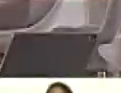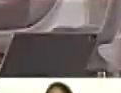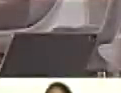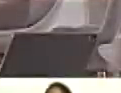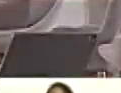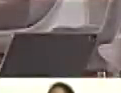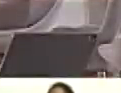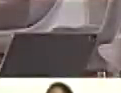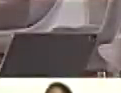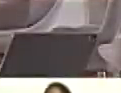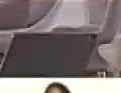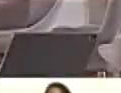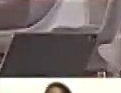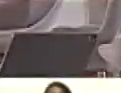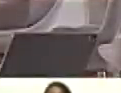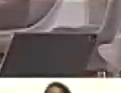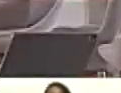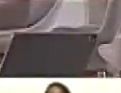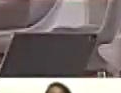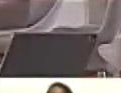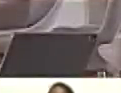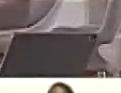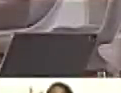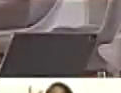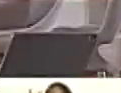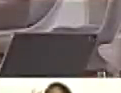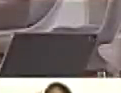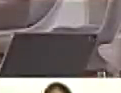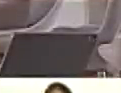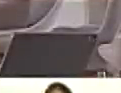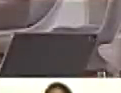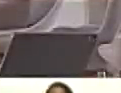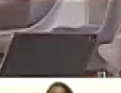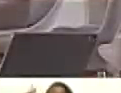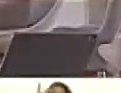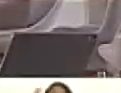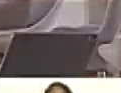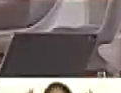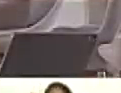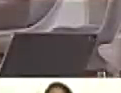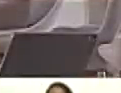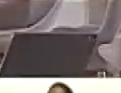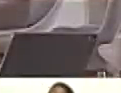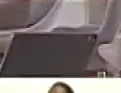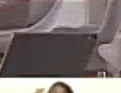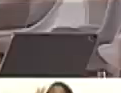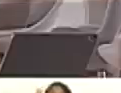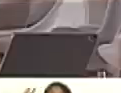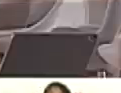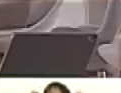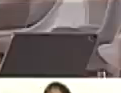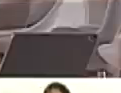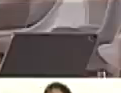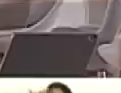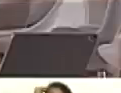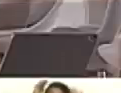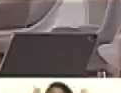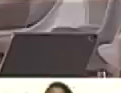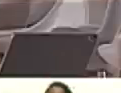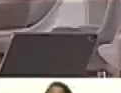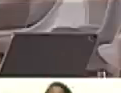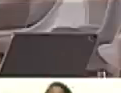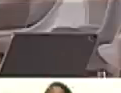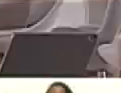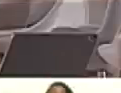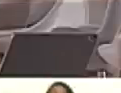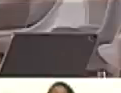del poder popular en tercer lugar. En cuarta línea estratégica, atención, tomen nota, vamos a difundir esto